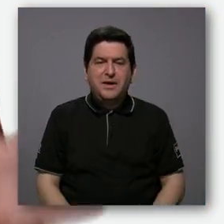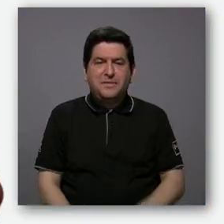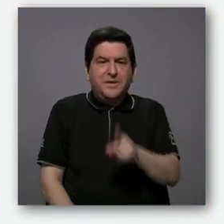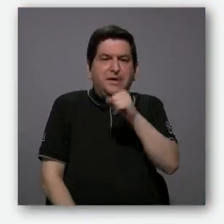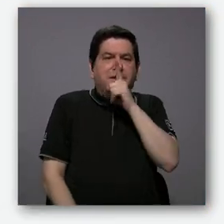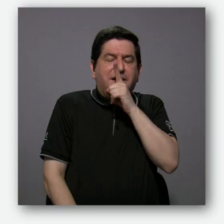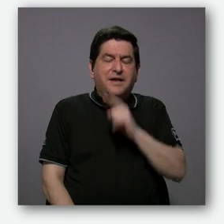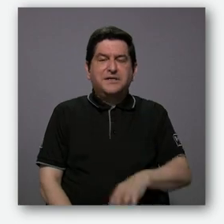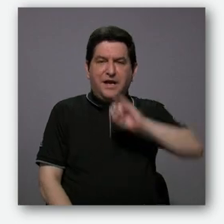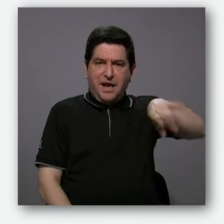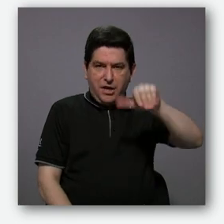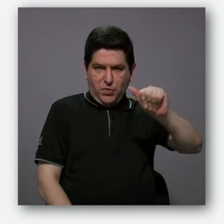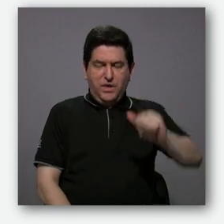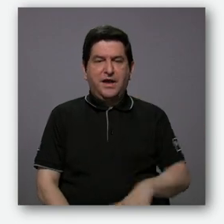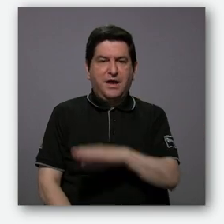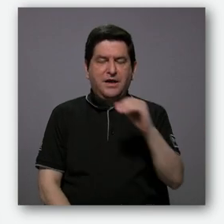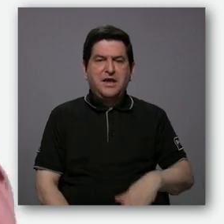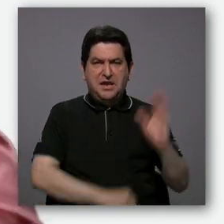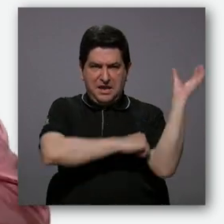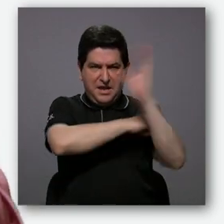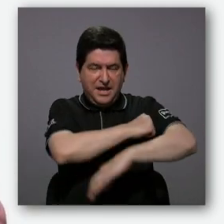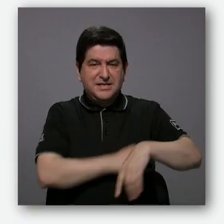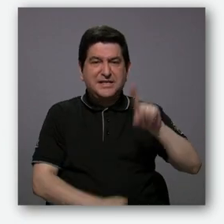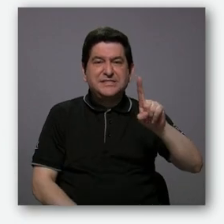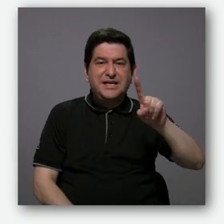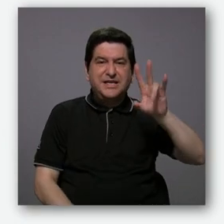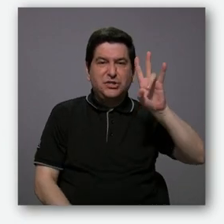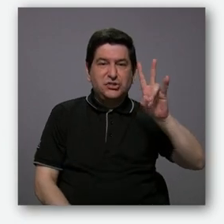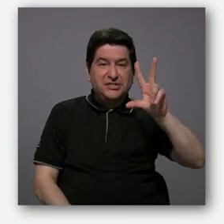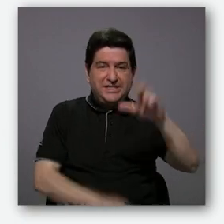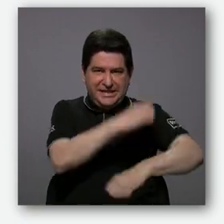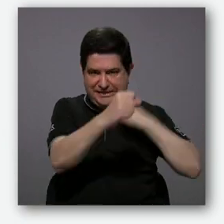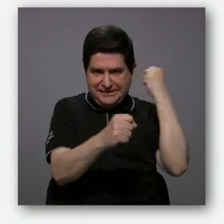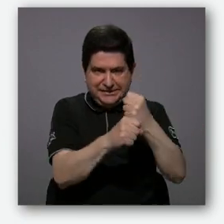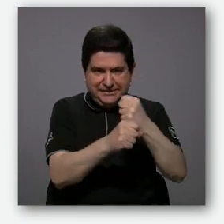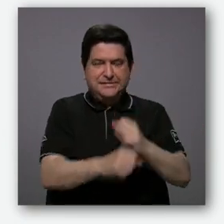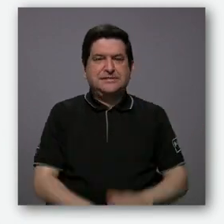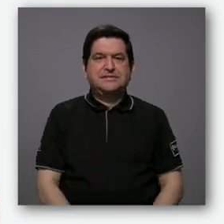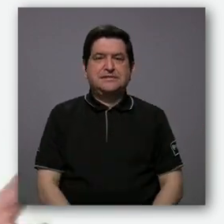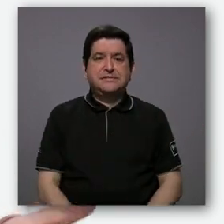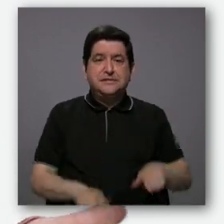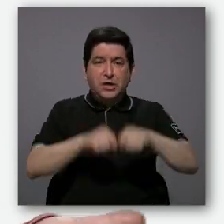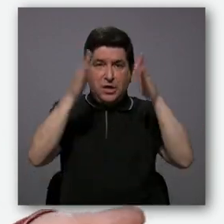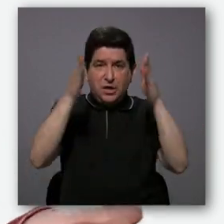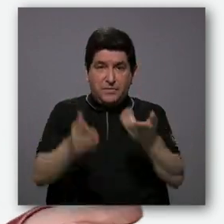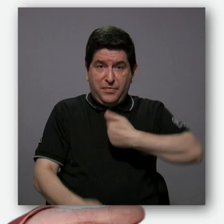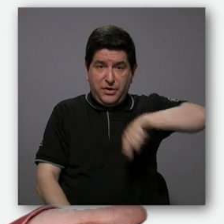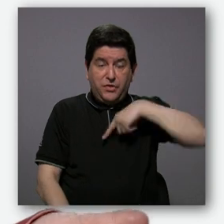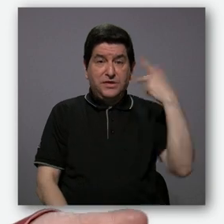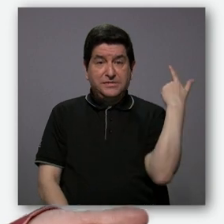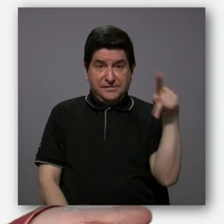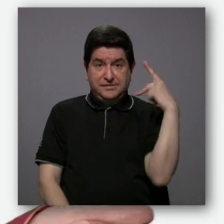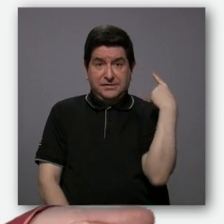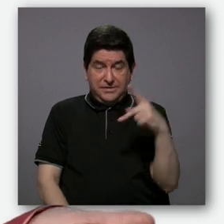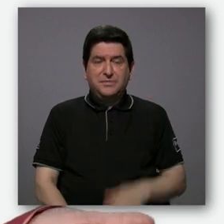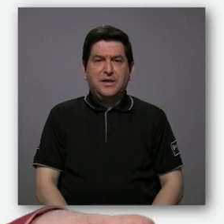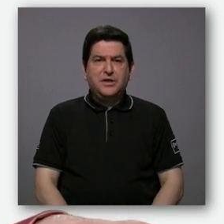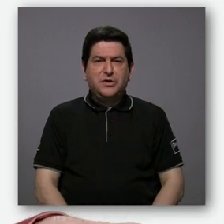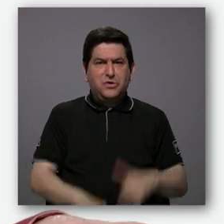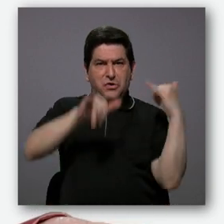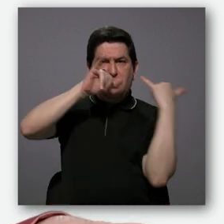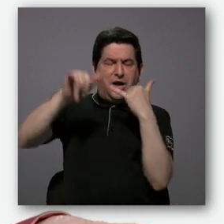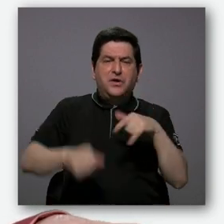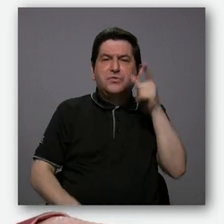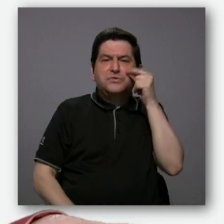silenciar su voz y condenarlo por 173 años, los periodistas estamos en riesgo de ser